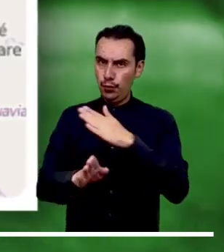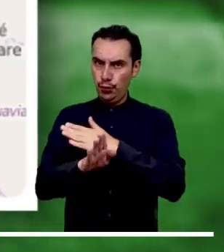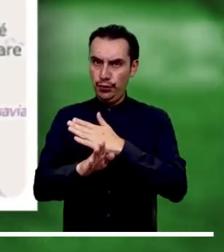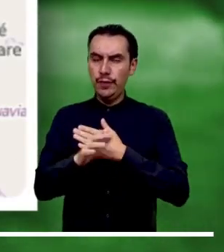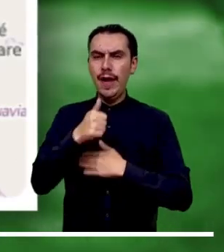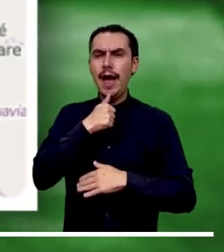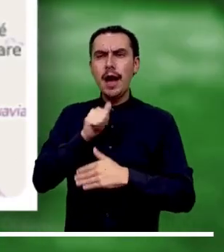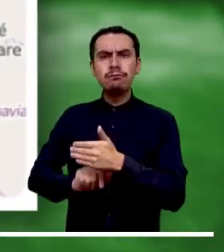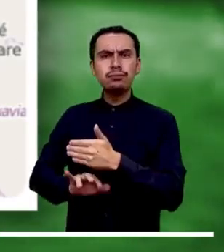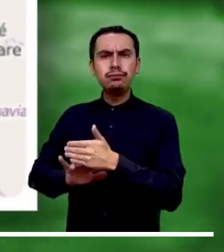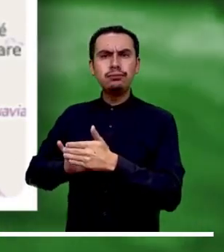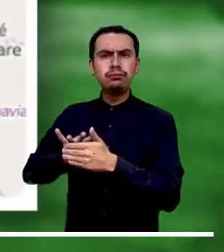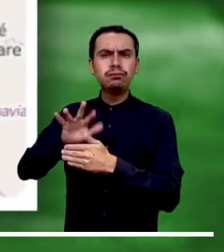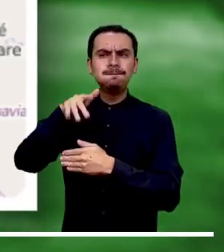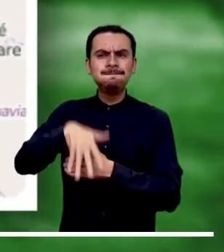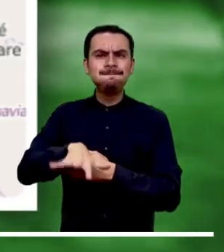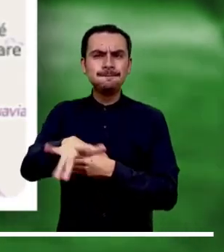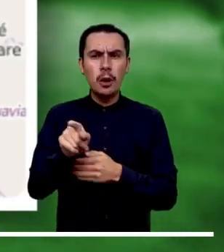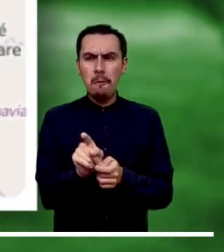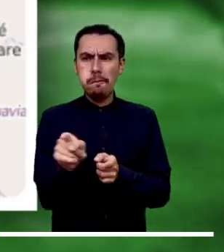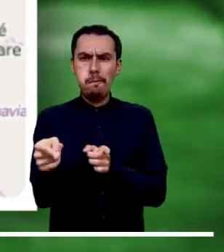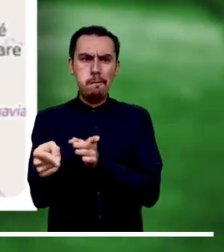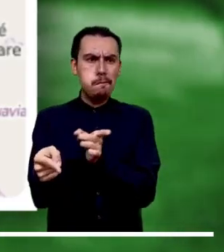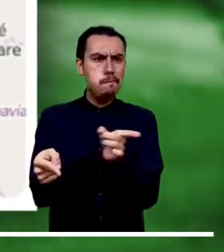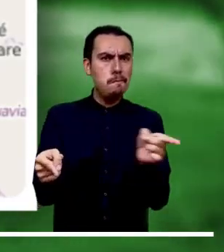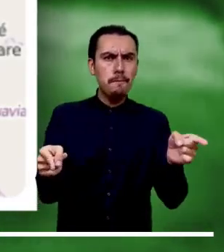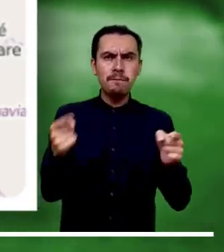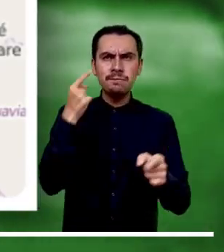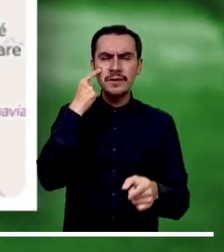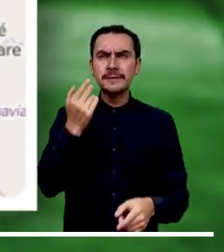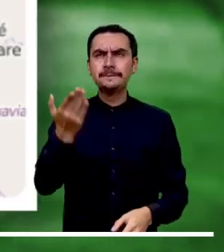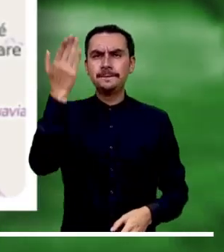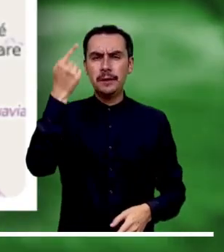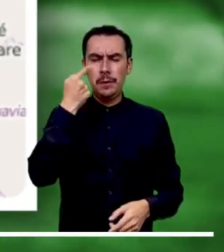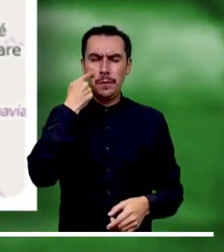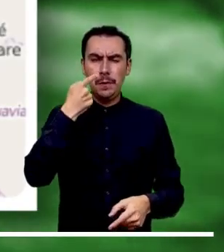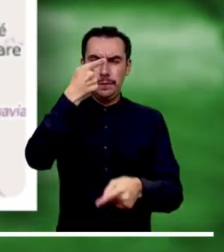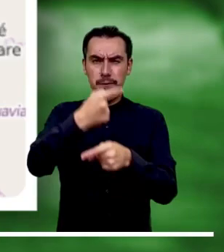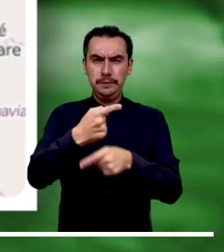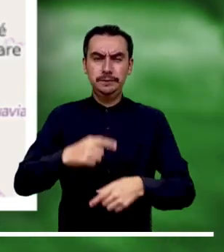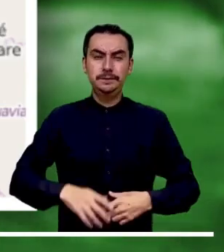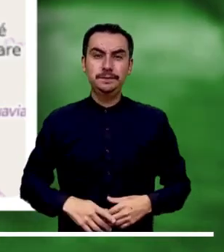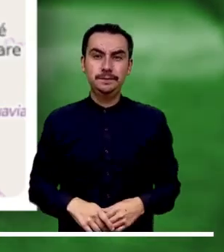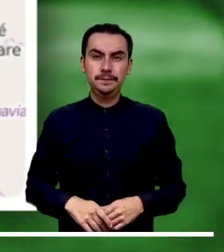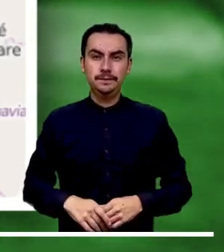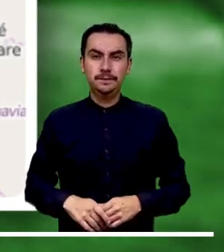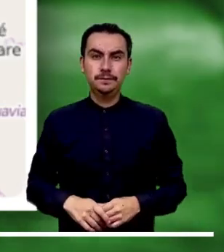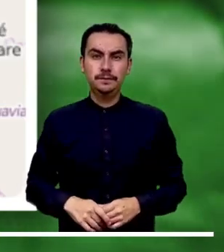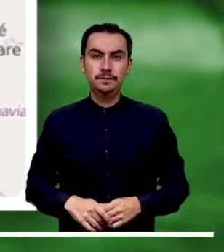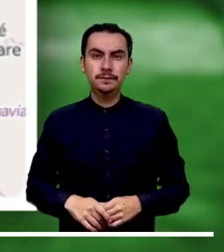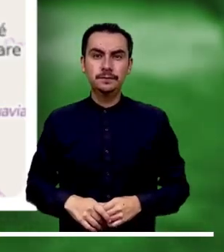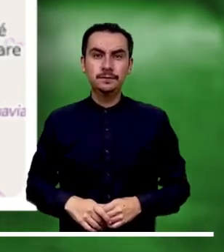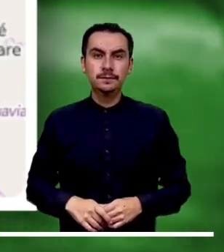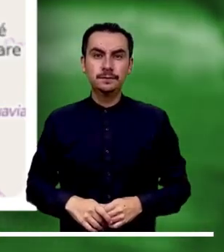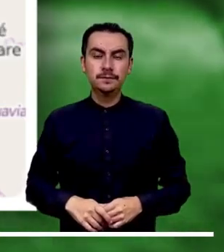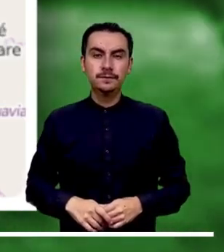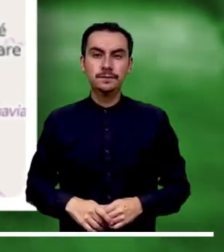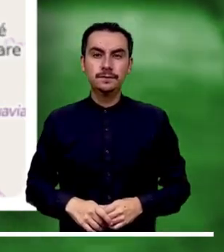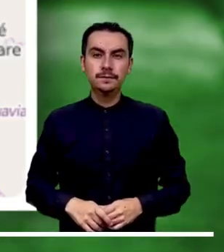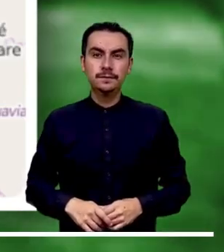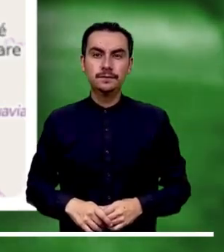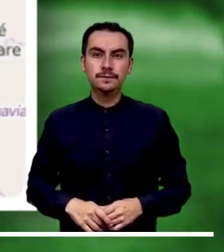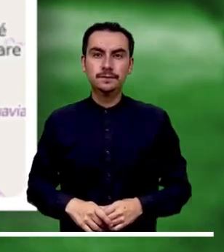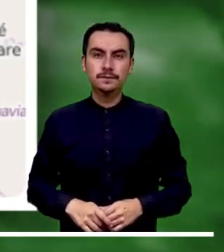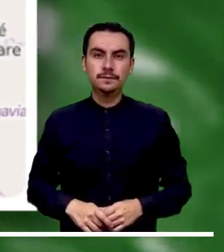torrencial reportada en la quebrada El Término, ubicada en la vereda Calichal de Málaga-Santander. Atención a las crecientes que